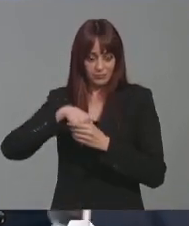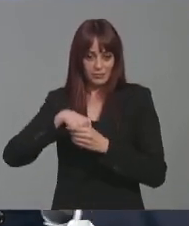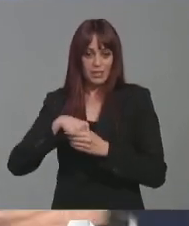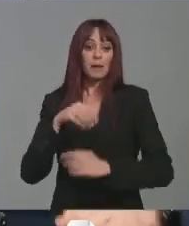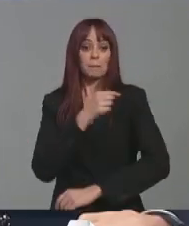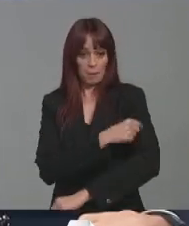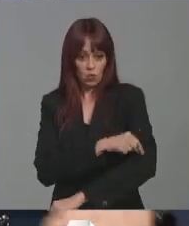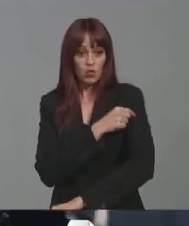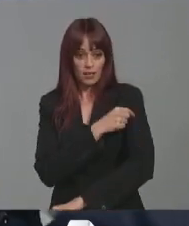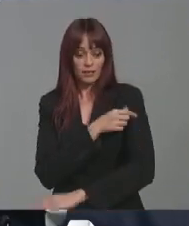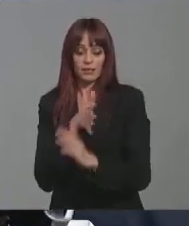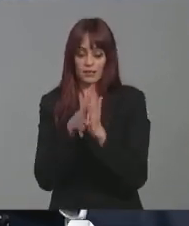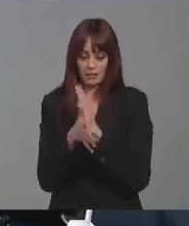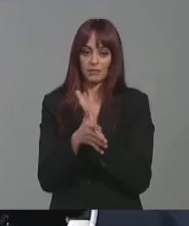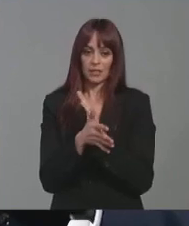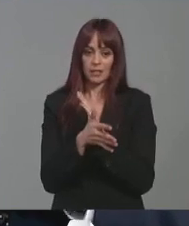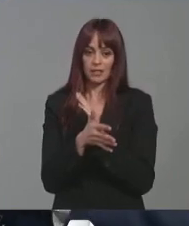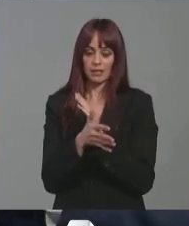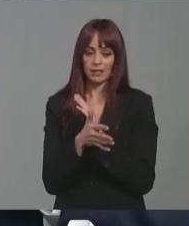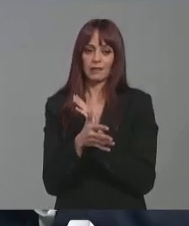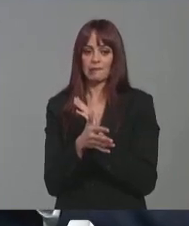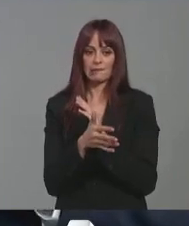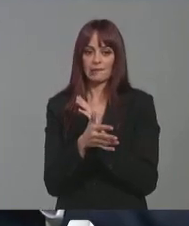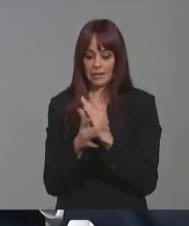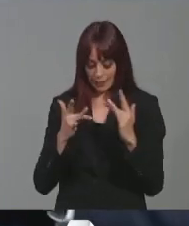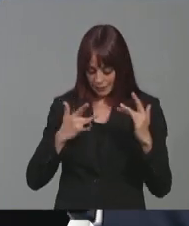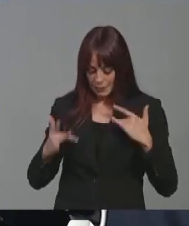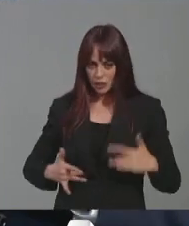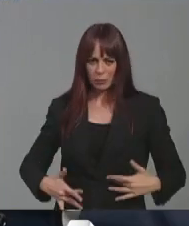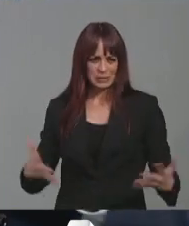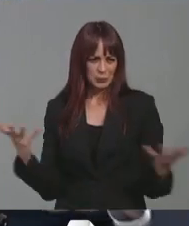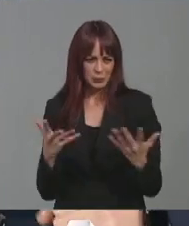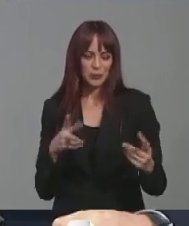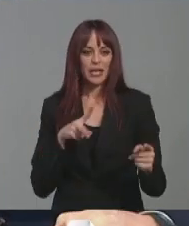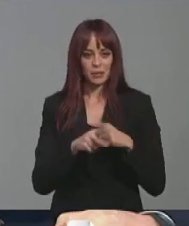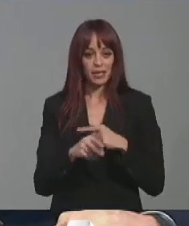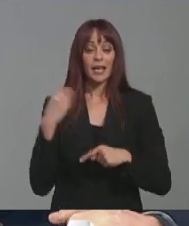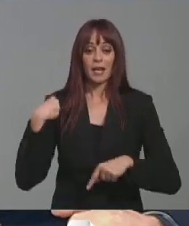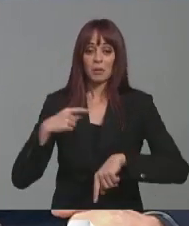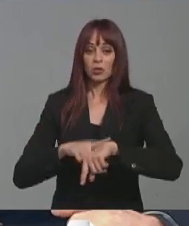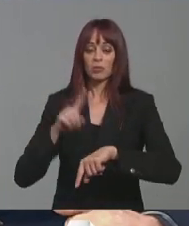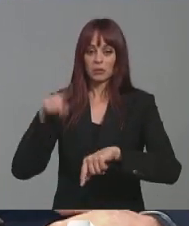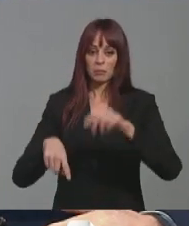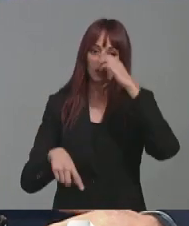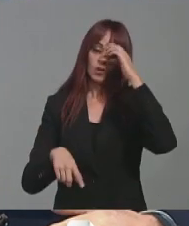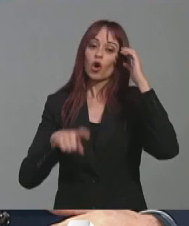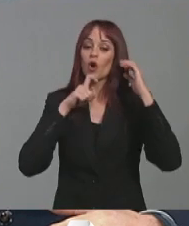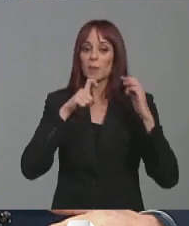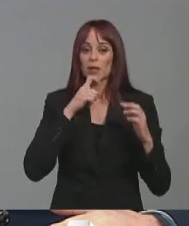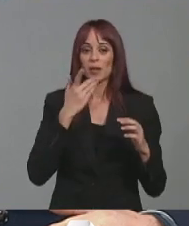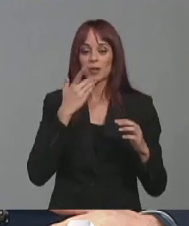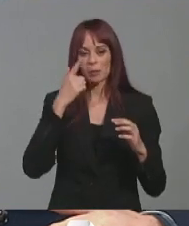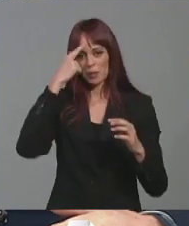vacunarles hace posible evitar una sintomatología muy severa y al mismo tiempo también evitar complicaciones como son esas